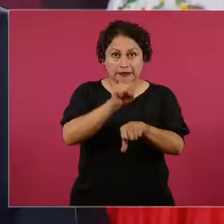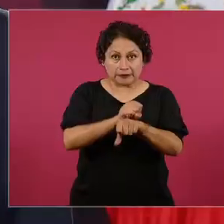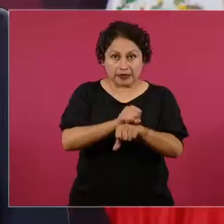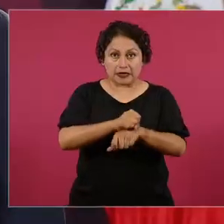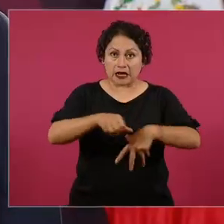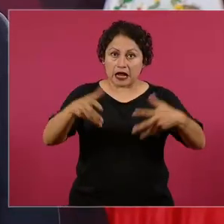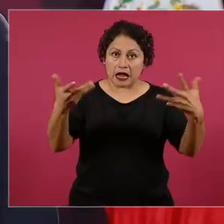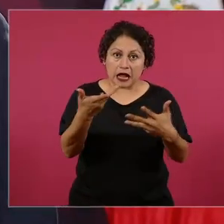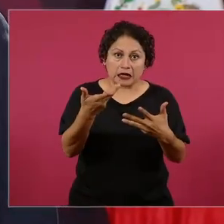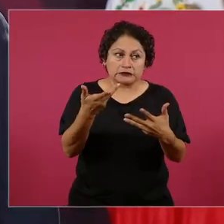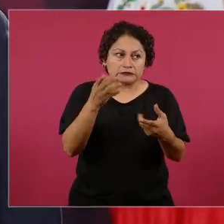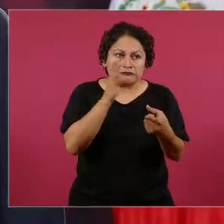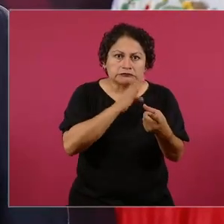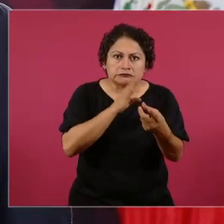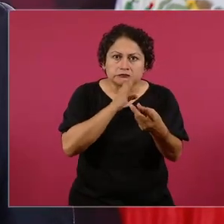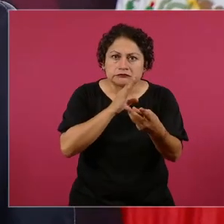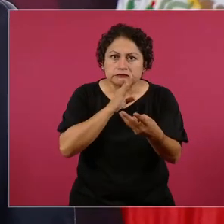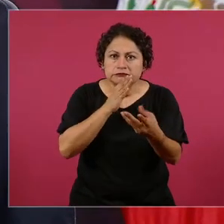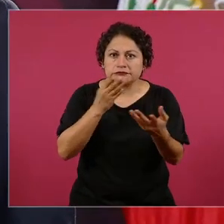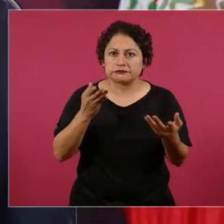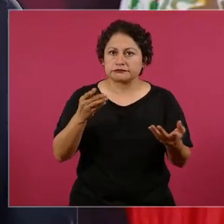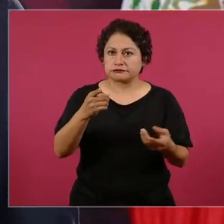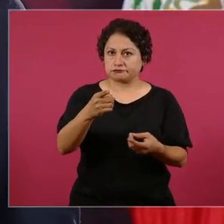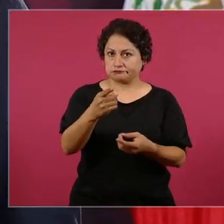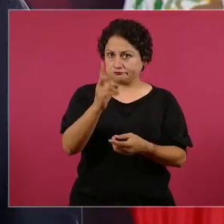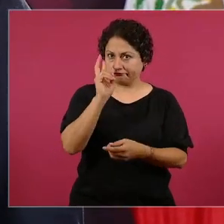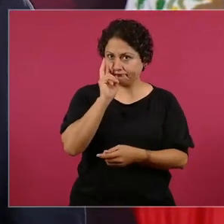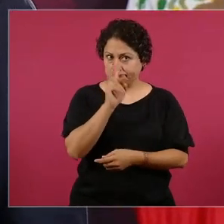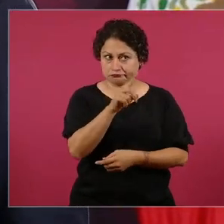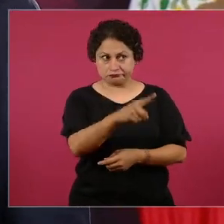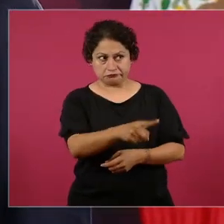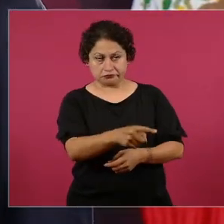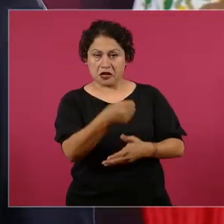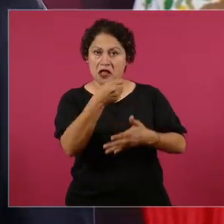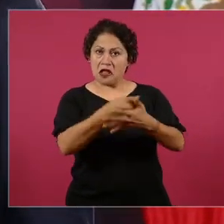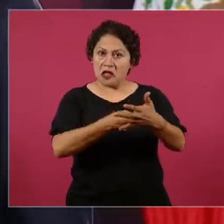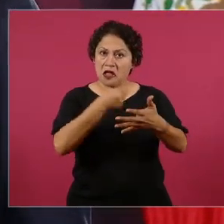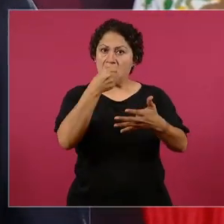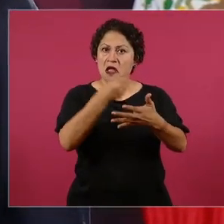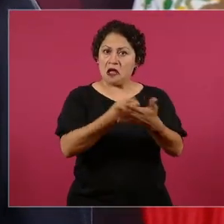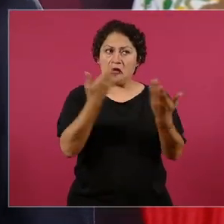todo lo que han hecho.